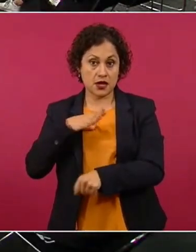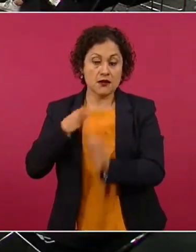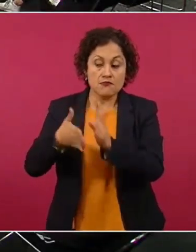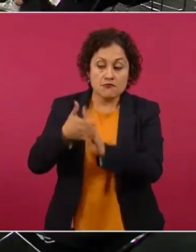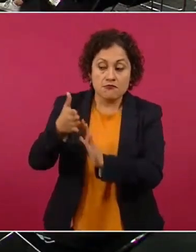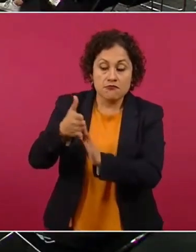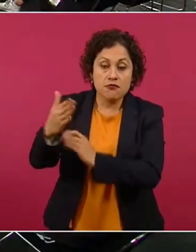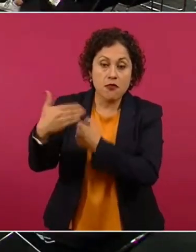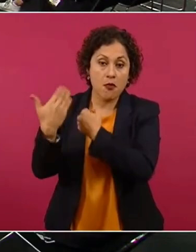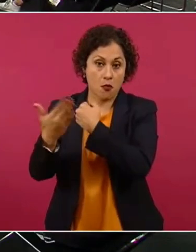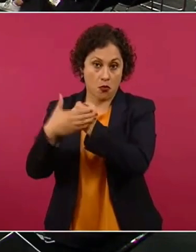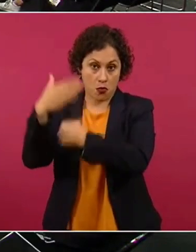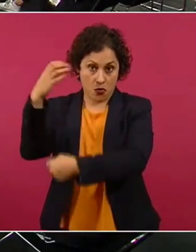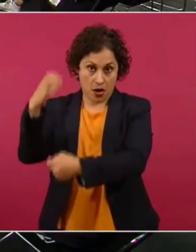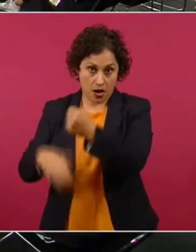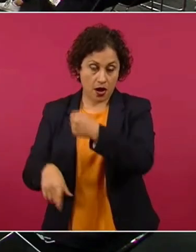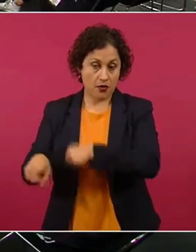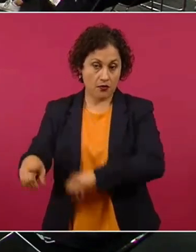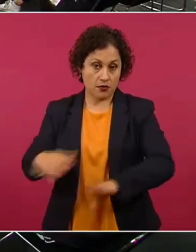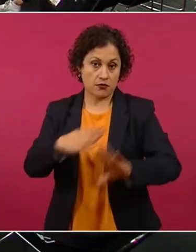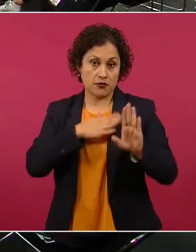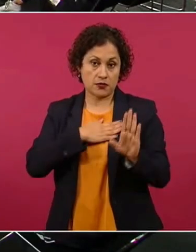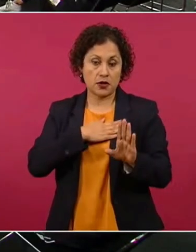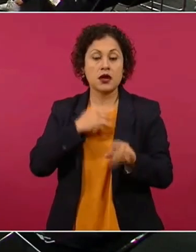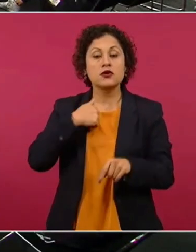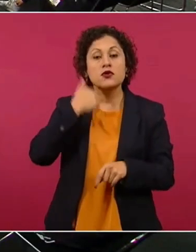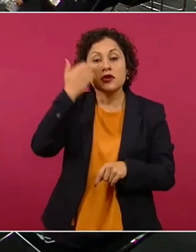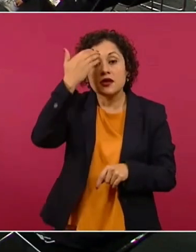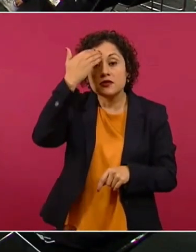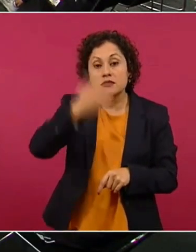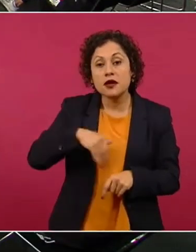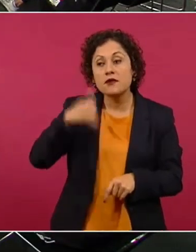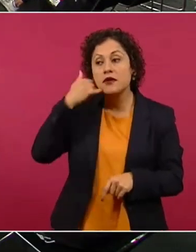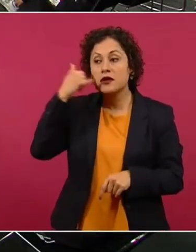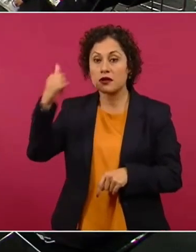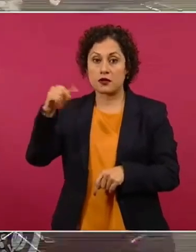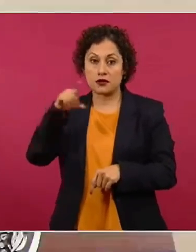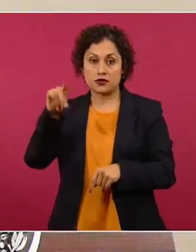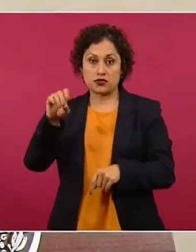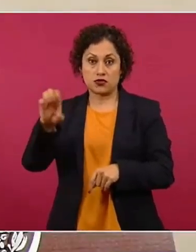saber con Zoe si está